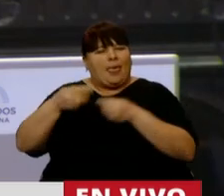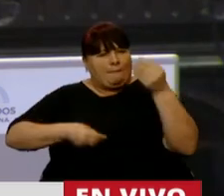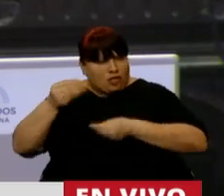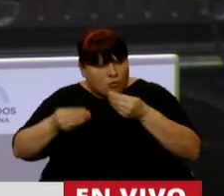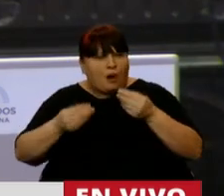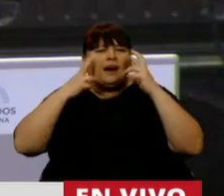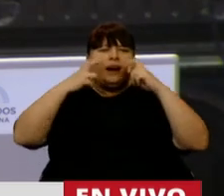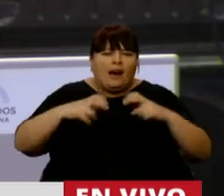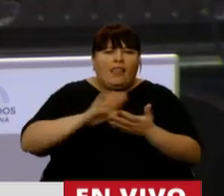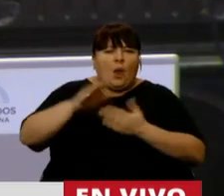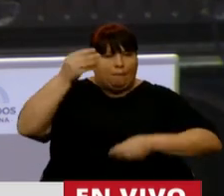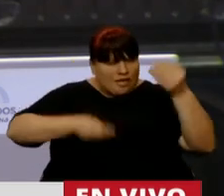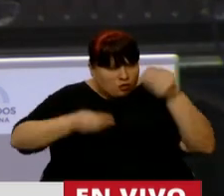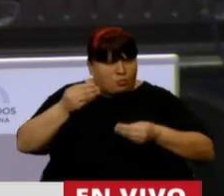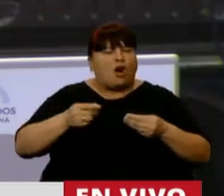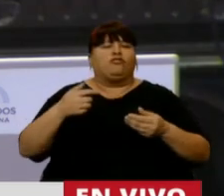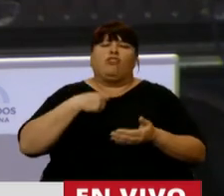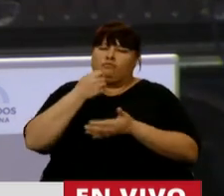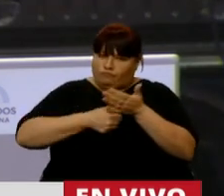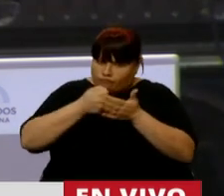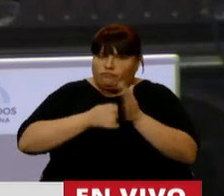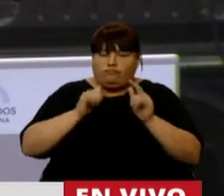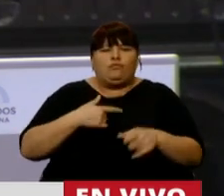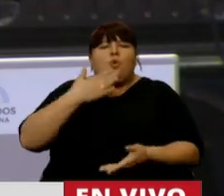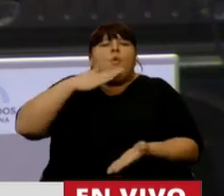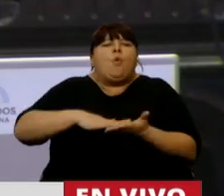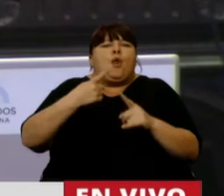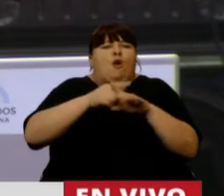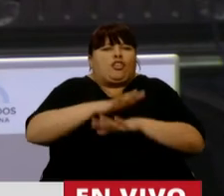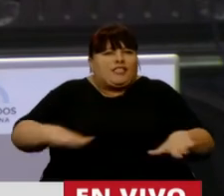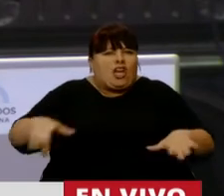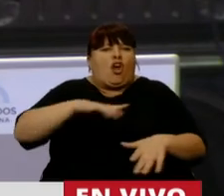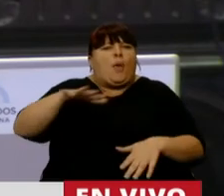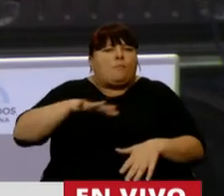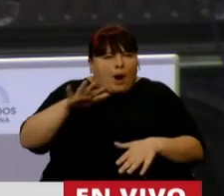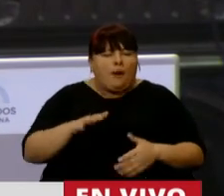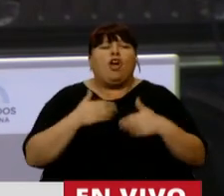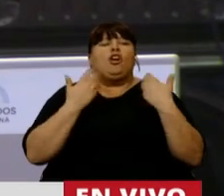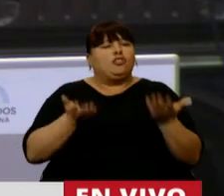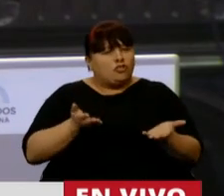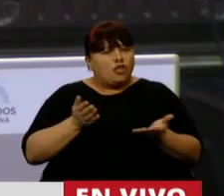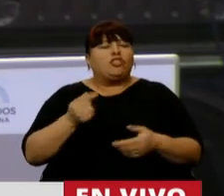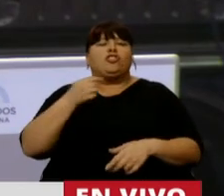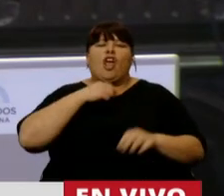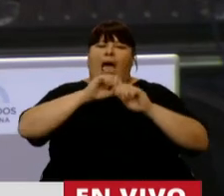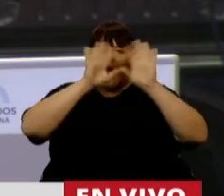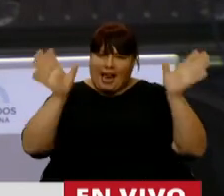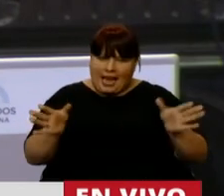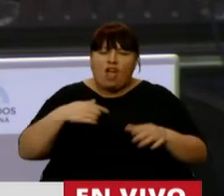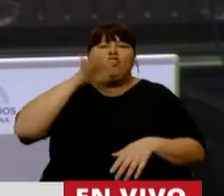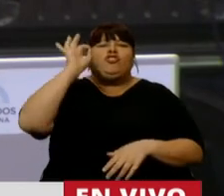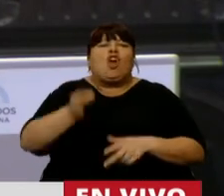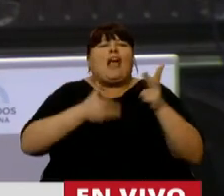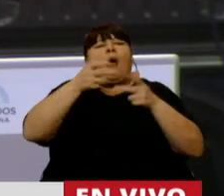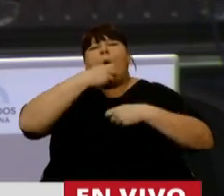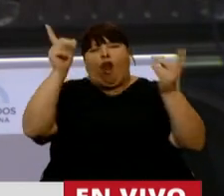estamos revisando el presupuesto, lo hemos defendido, es jurado por los chicos y chicas del pueblo, por lo tanto, quiero aclarar que sé de